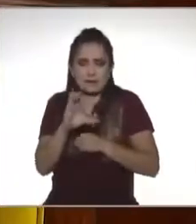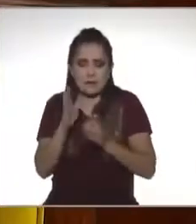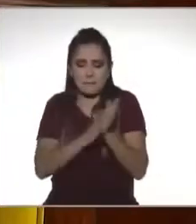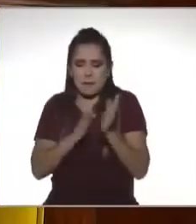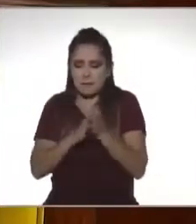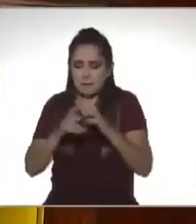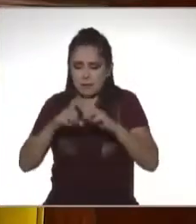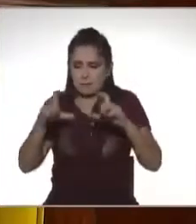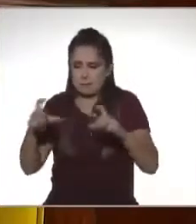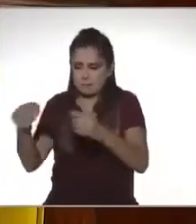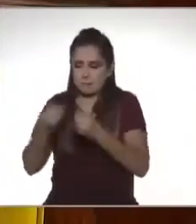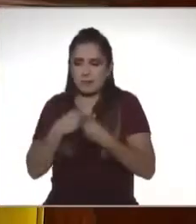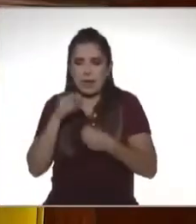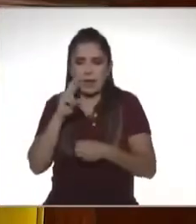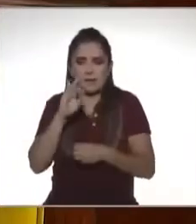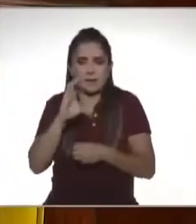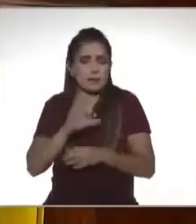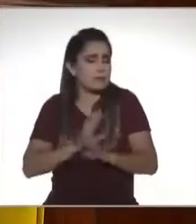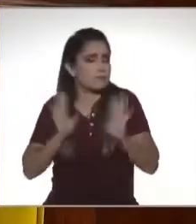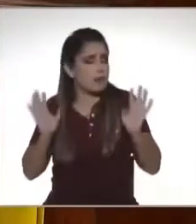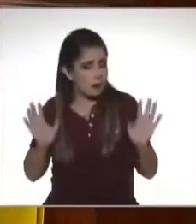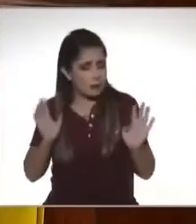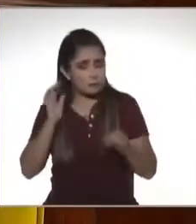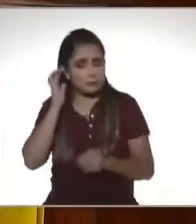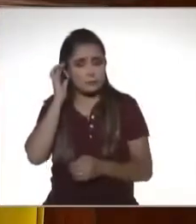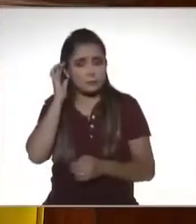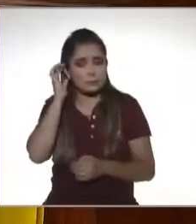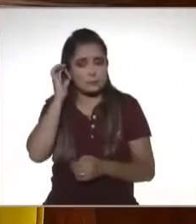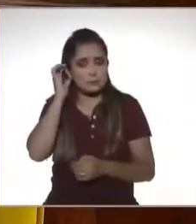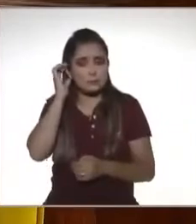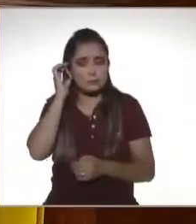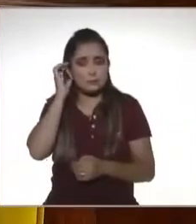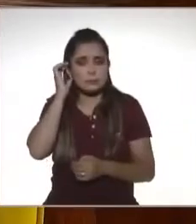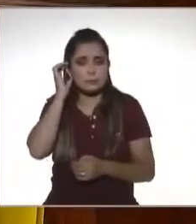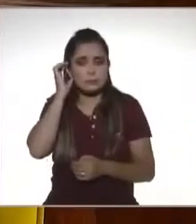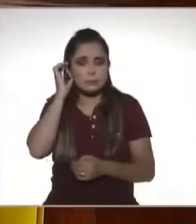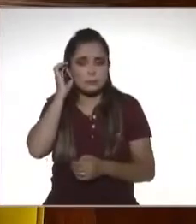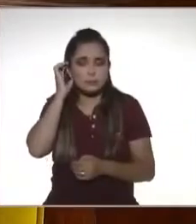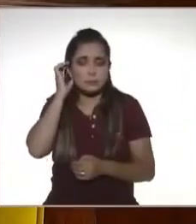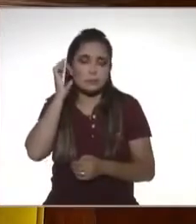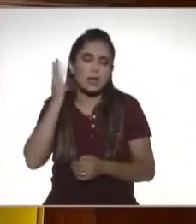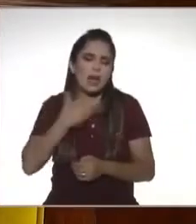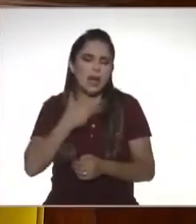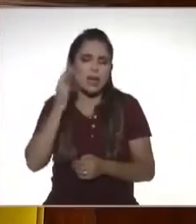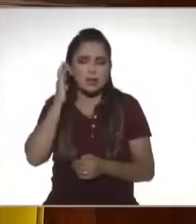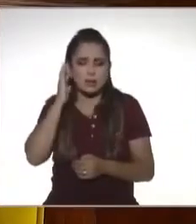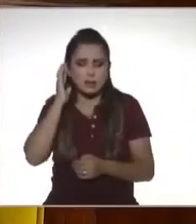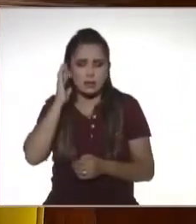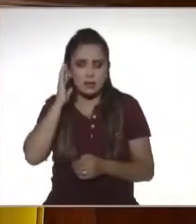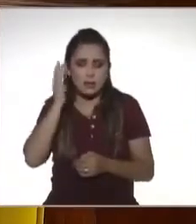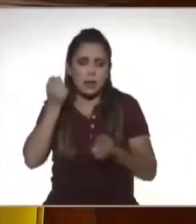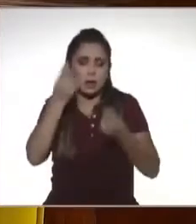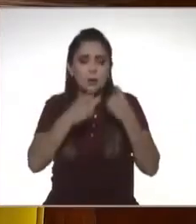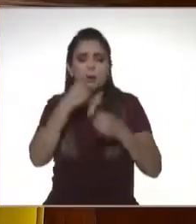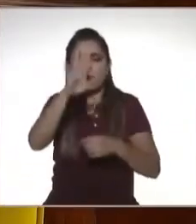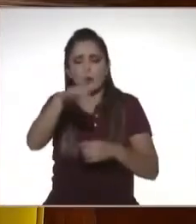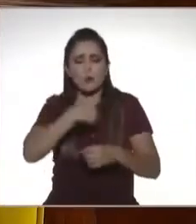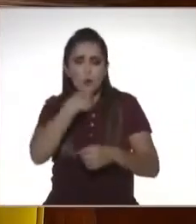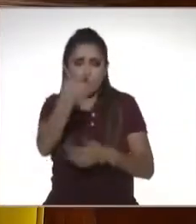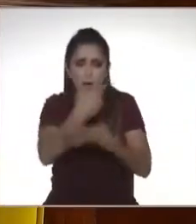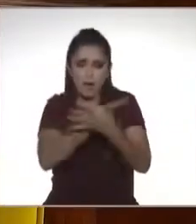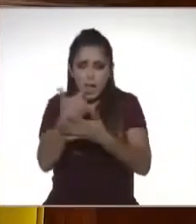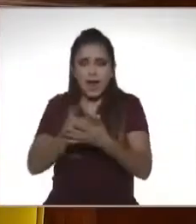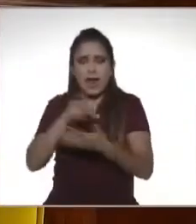documento en el cual tienes tu clave, y aquí una recomendación importante. Hay de repente algunos portales o sistemas que por ahí te dicen aquí te calculamos tu